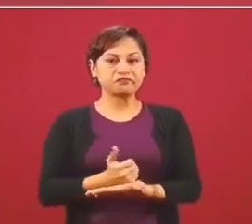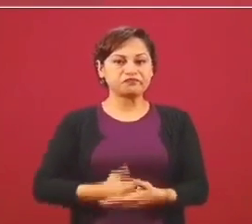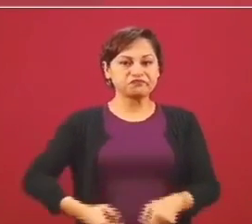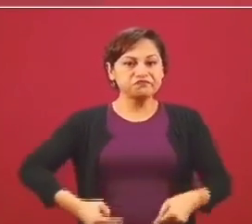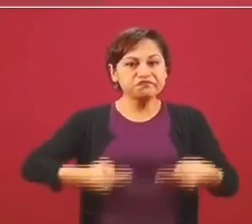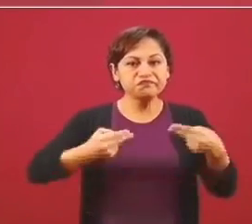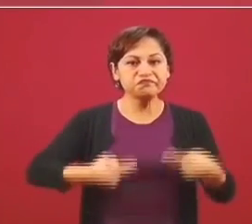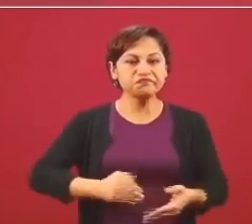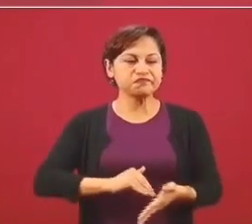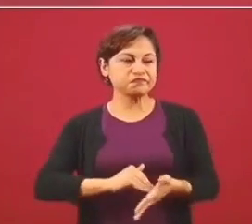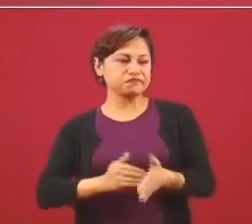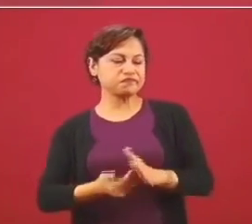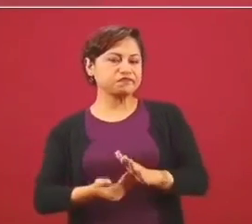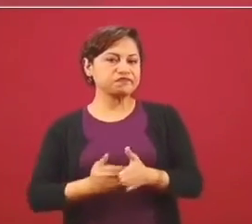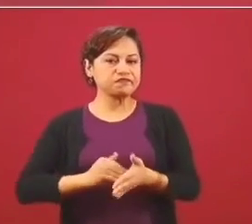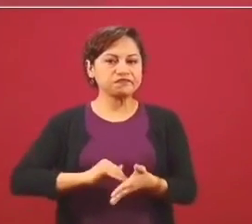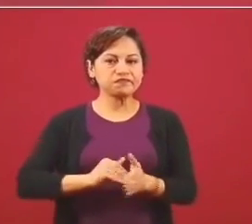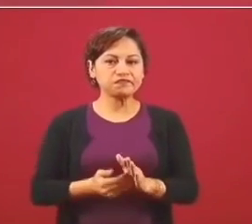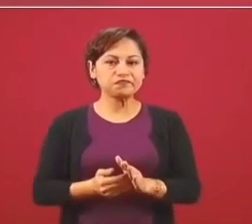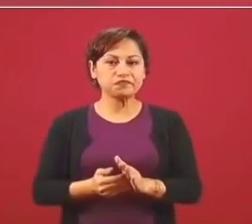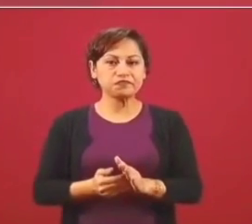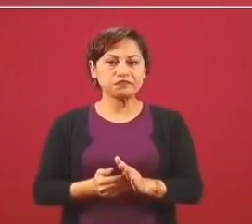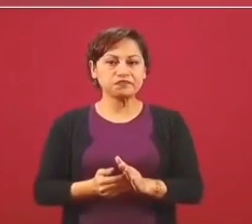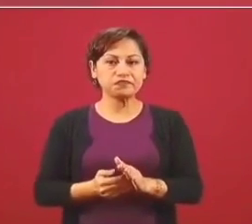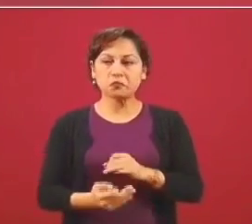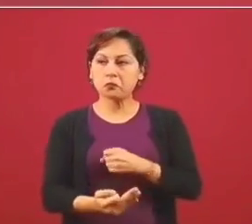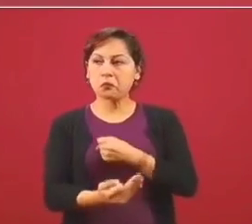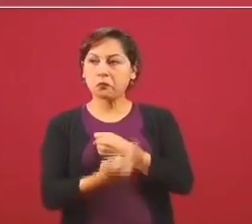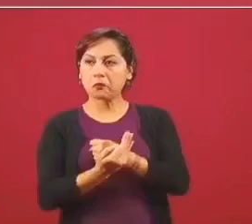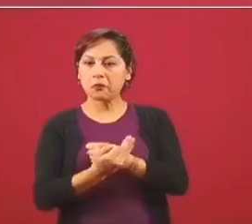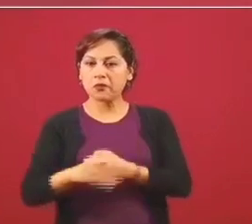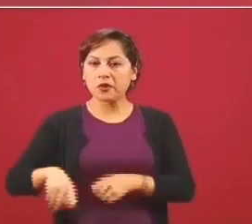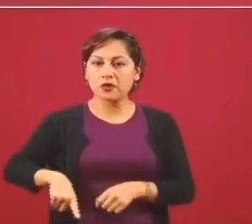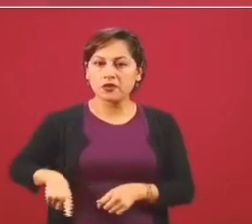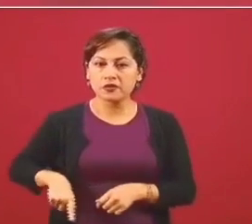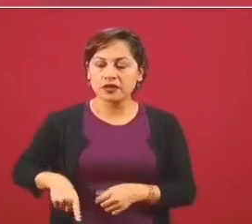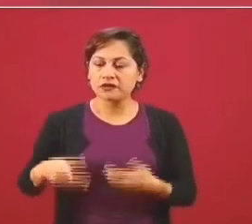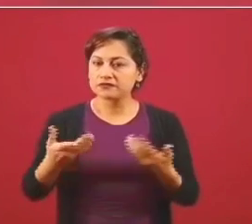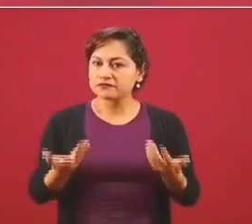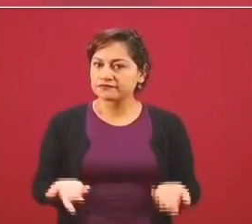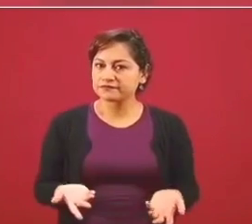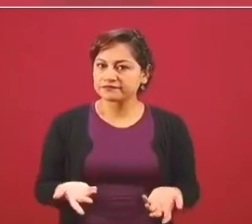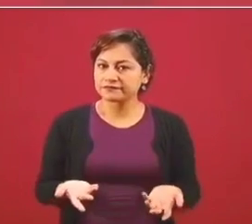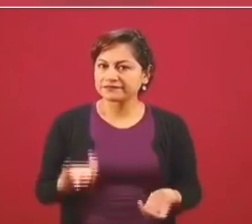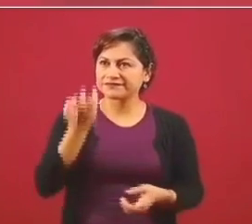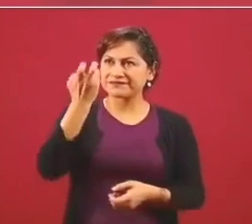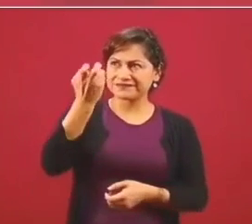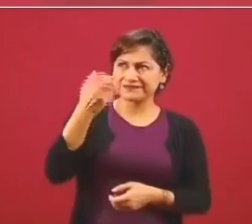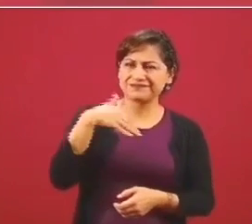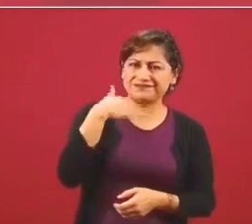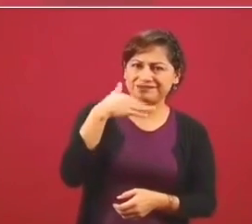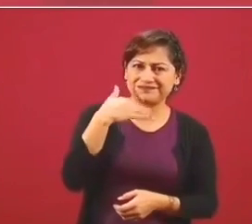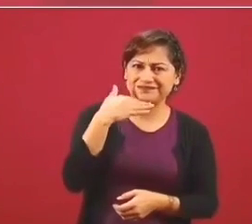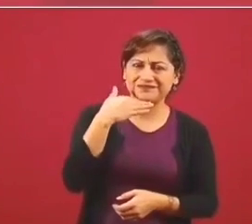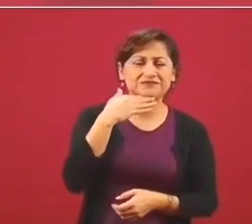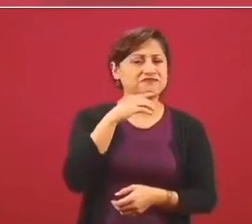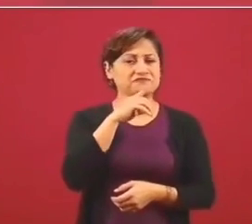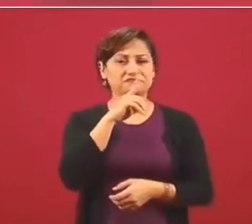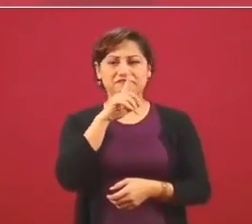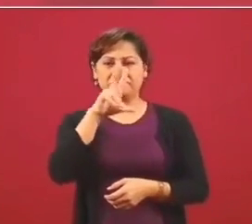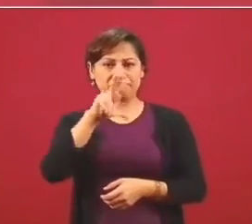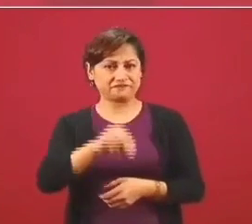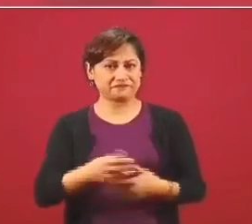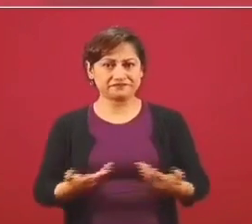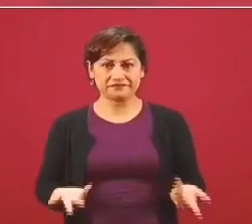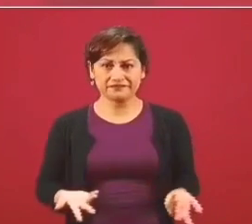al amparo del poder público y no se consideraban como actos de corrupción, el influyentismo